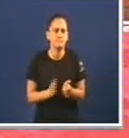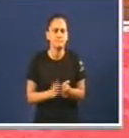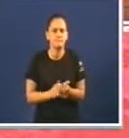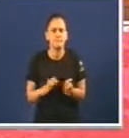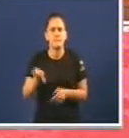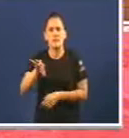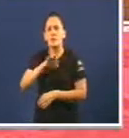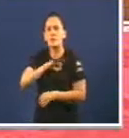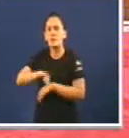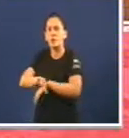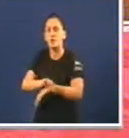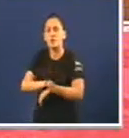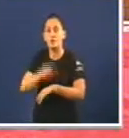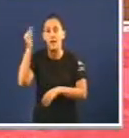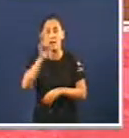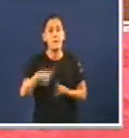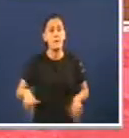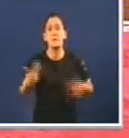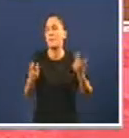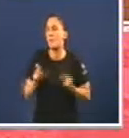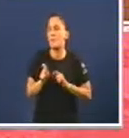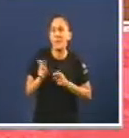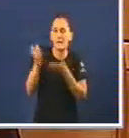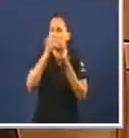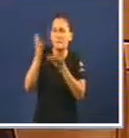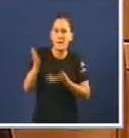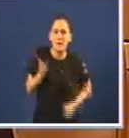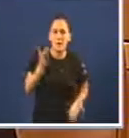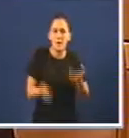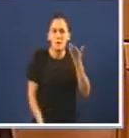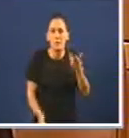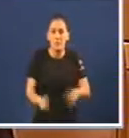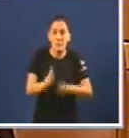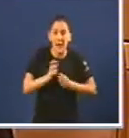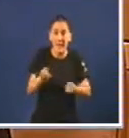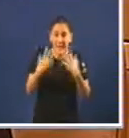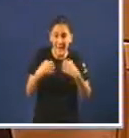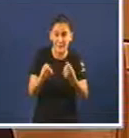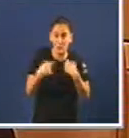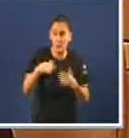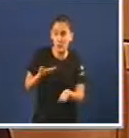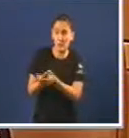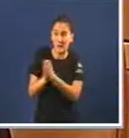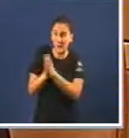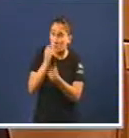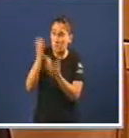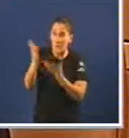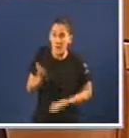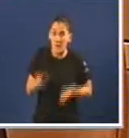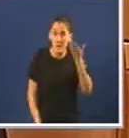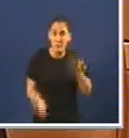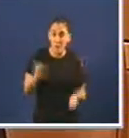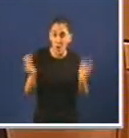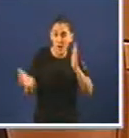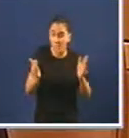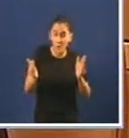Sr. Conselleiro, se mo permite non nos dé a benvida a avaliación, dé a nosos datos, que é o que lle pedimos. E benvido vosted a avaliación durante, que